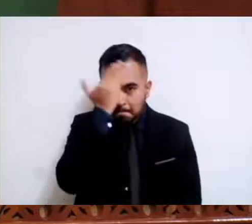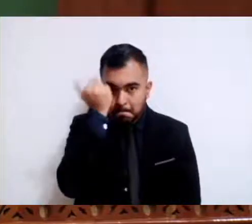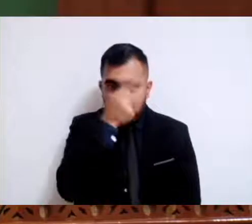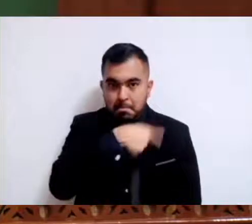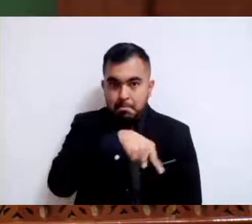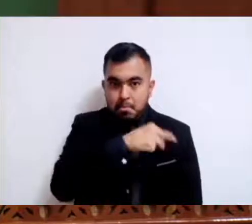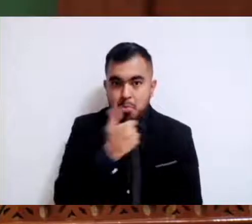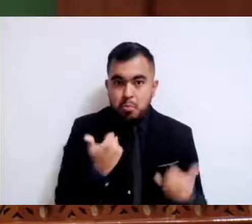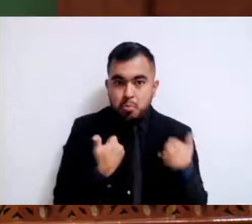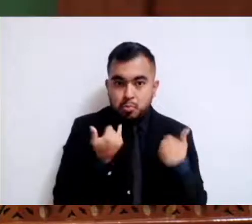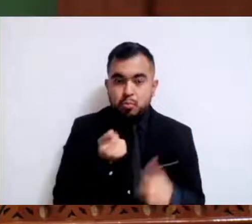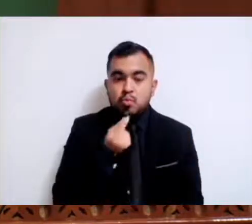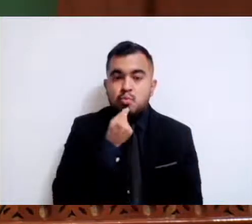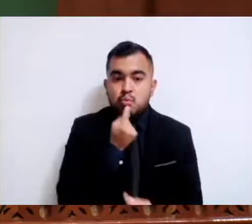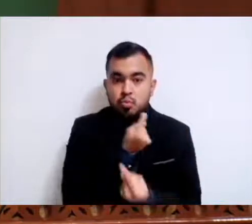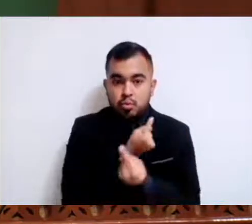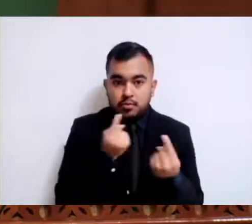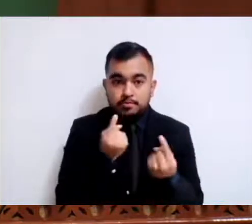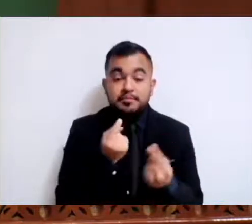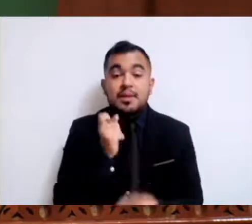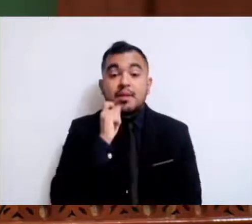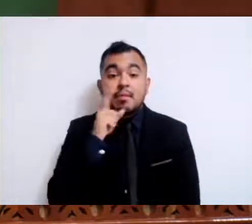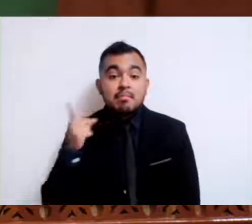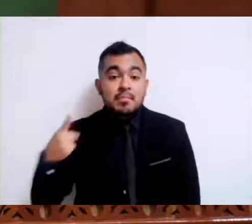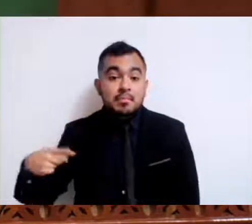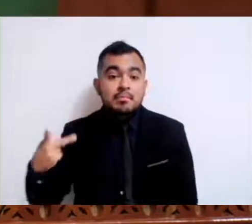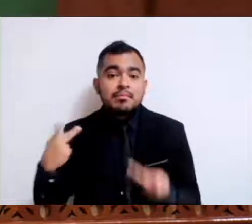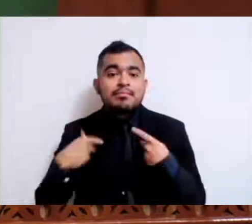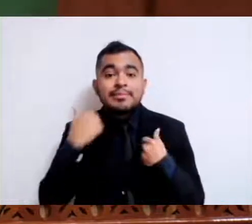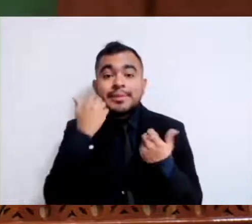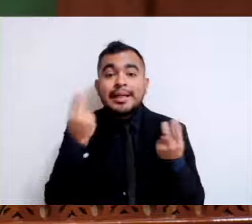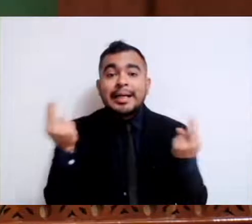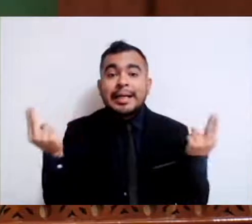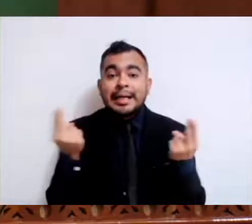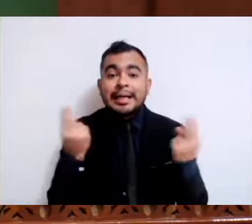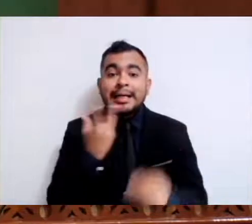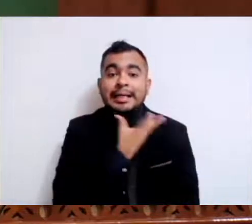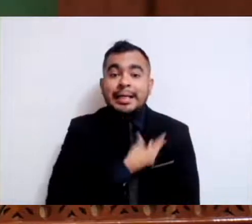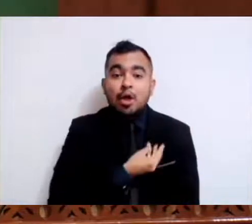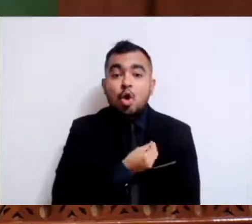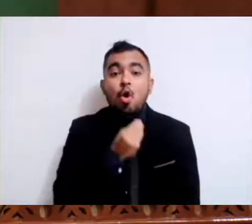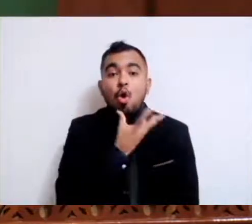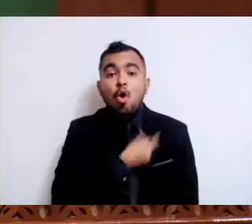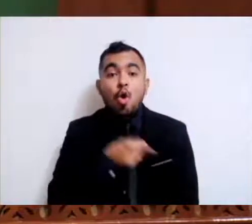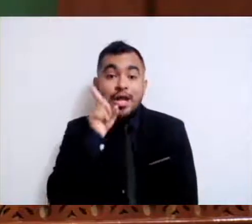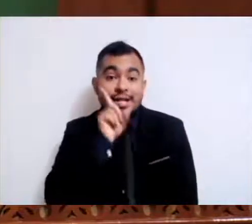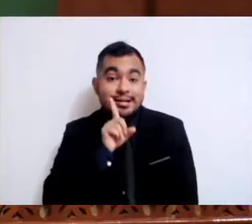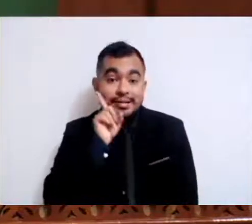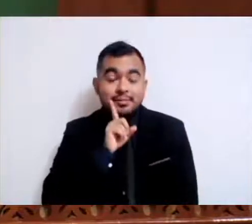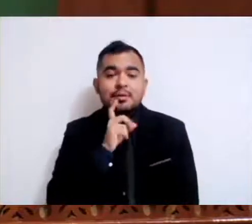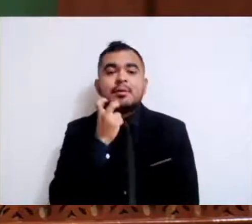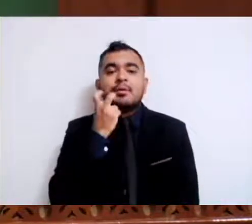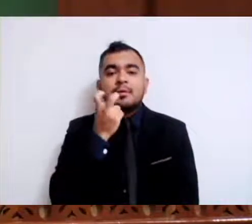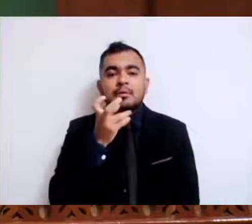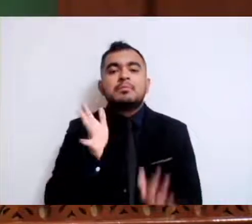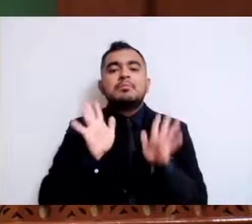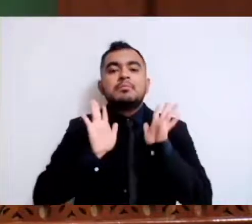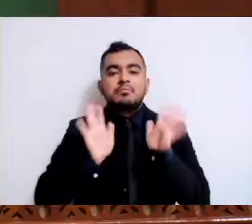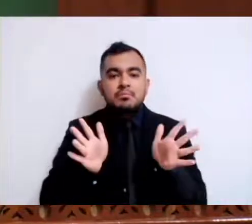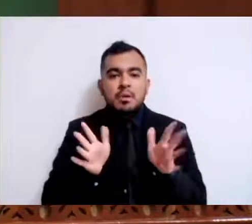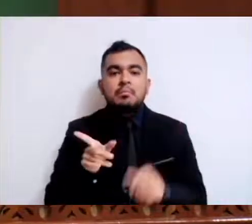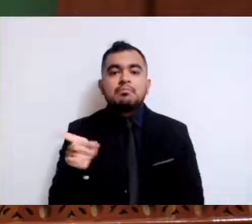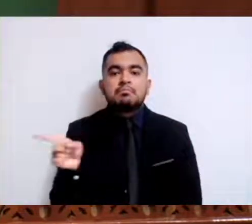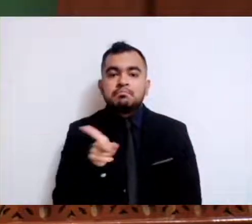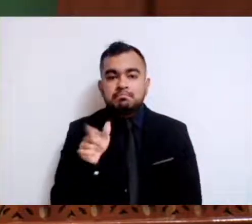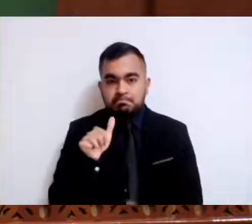hijo o hija, por lo que con ello se estará atendiendo a la decisión que tomarán en